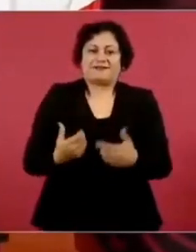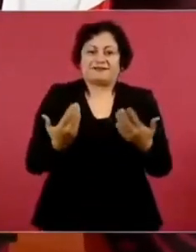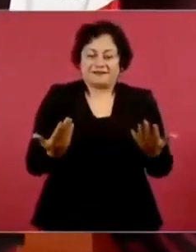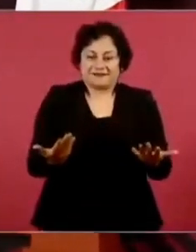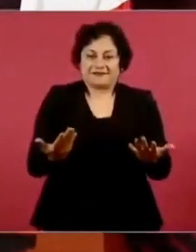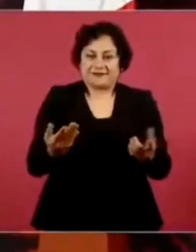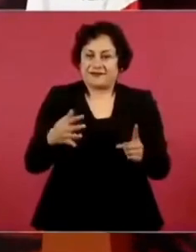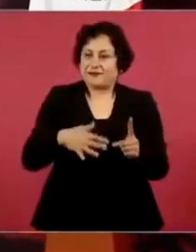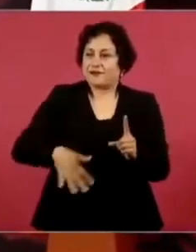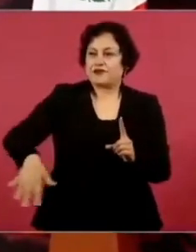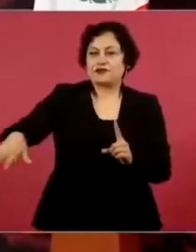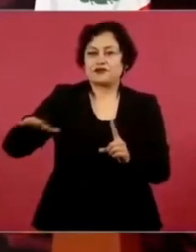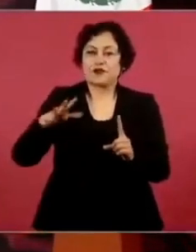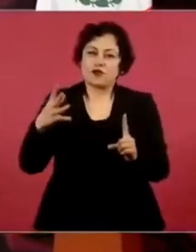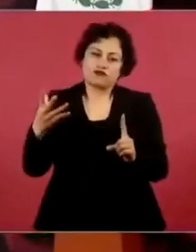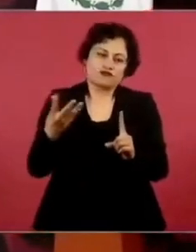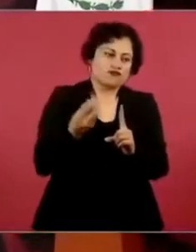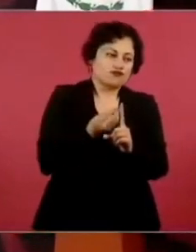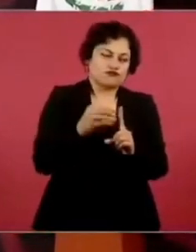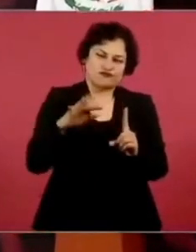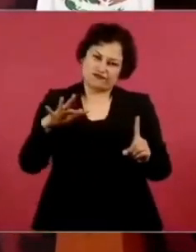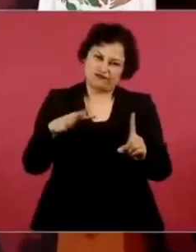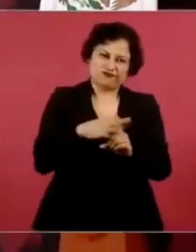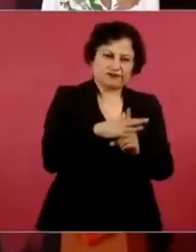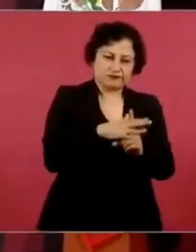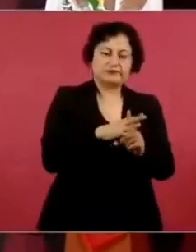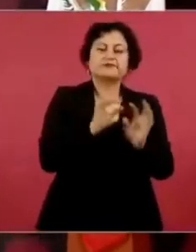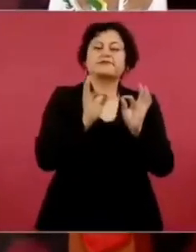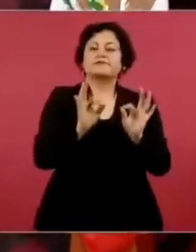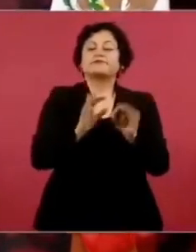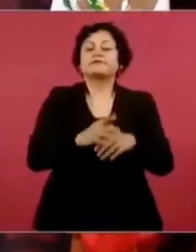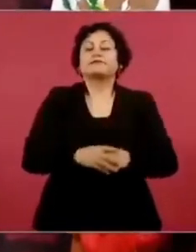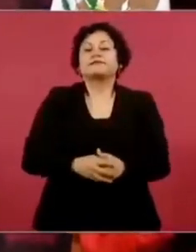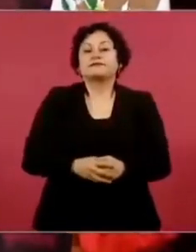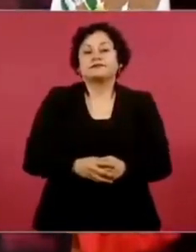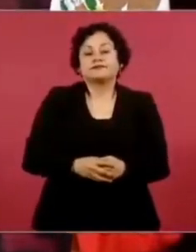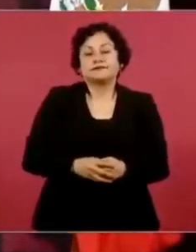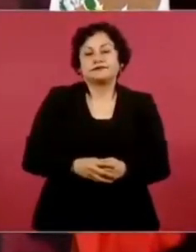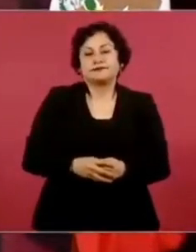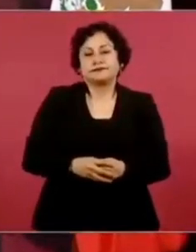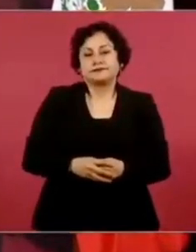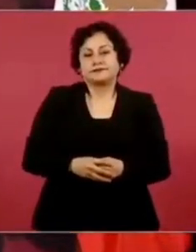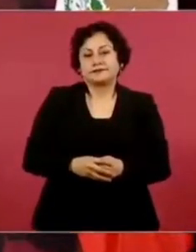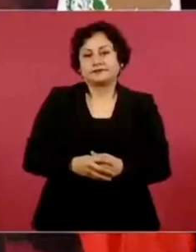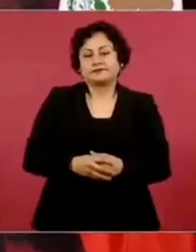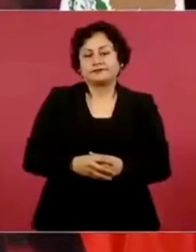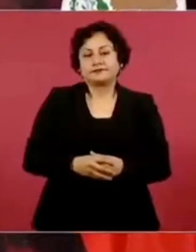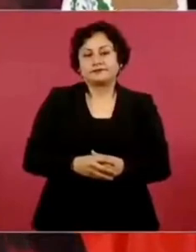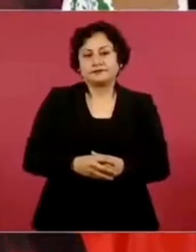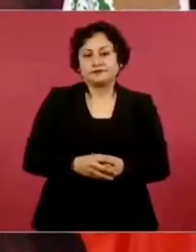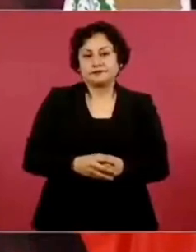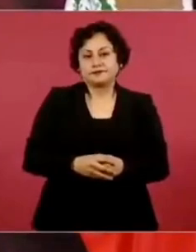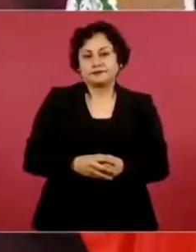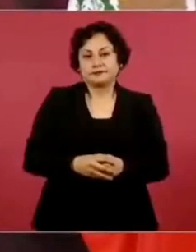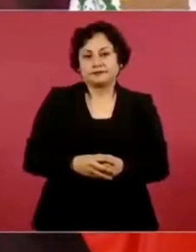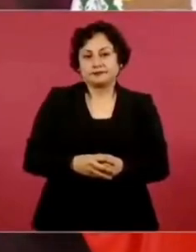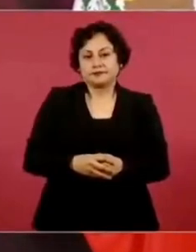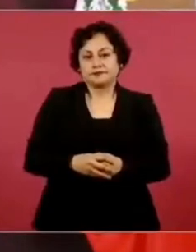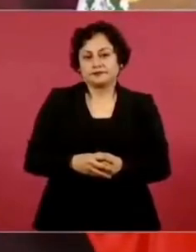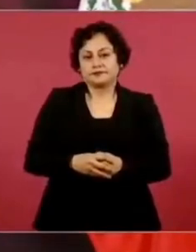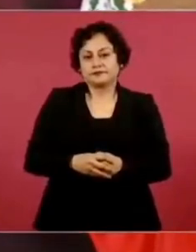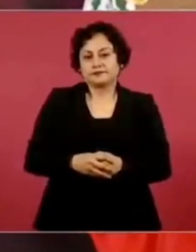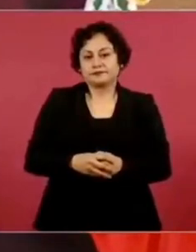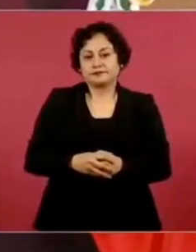completamente a él. Y él empezó a promover